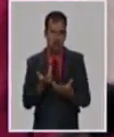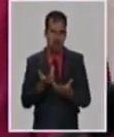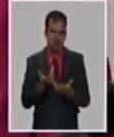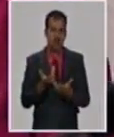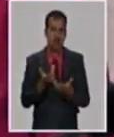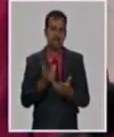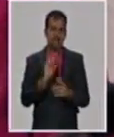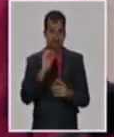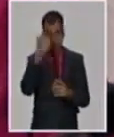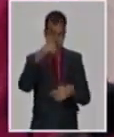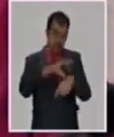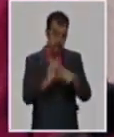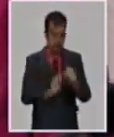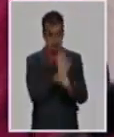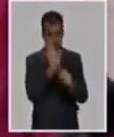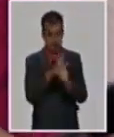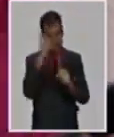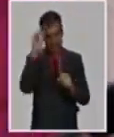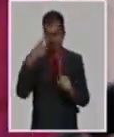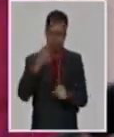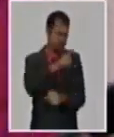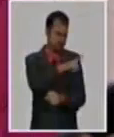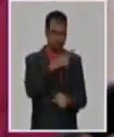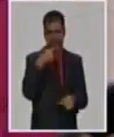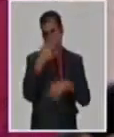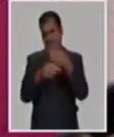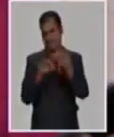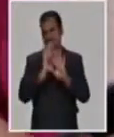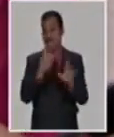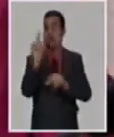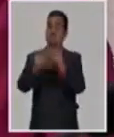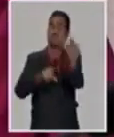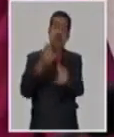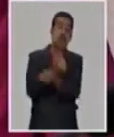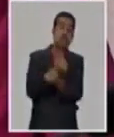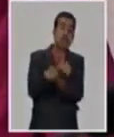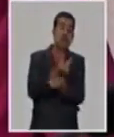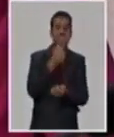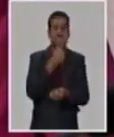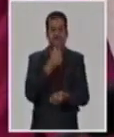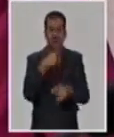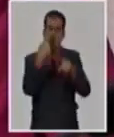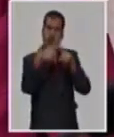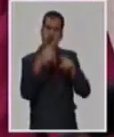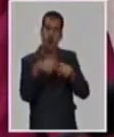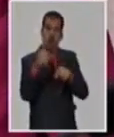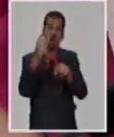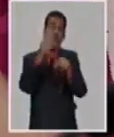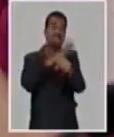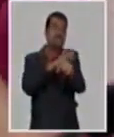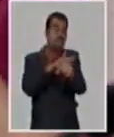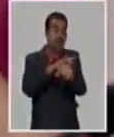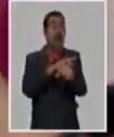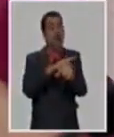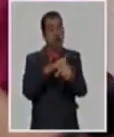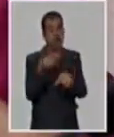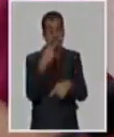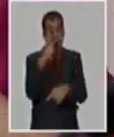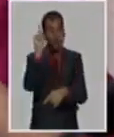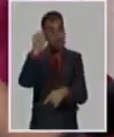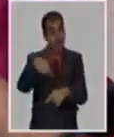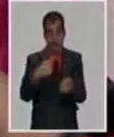marco de la COVID, lo hemos hablado en esta mesa muchas veces, a los vulnerables, a los grupos de riesgo, nosotros estamos pensando